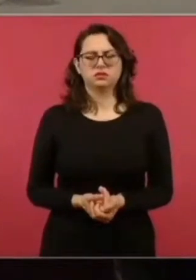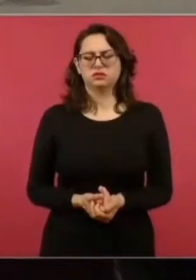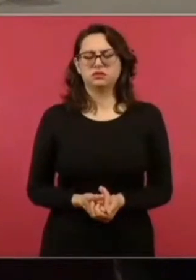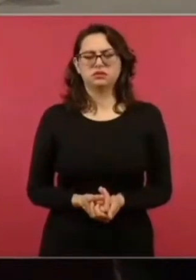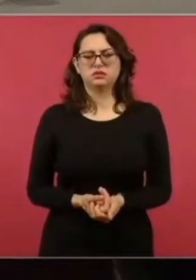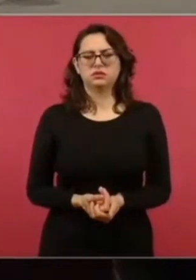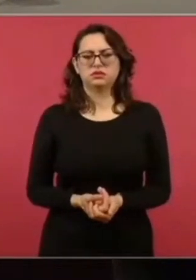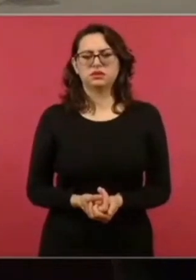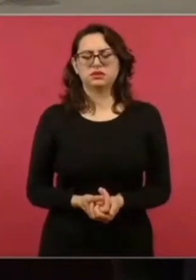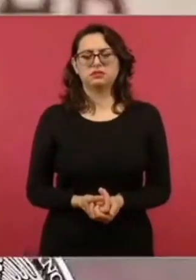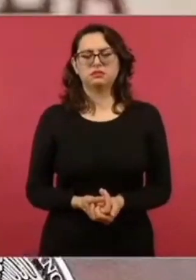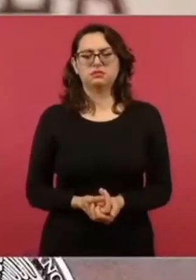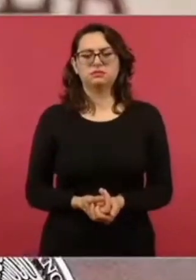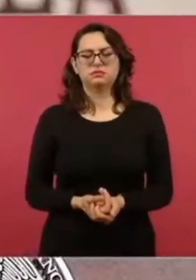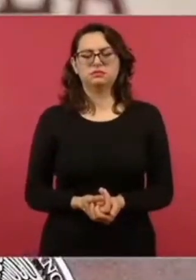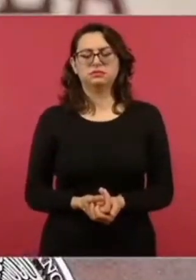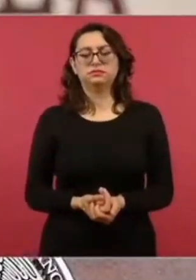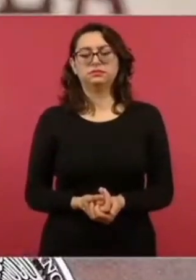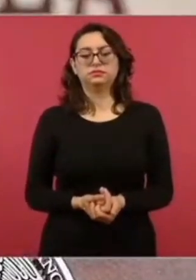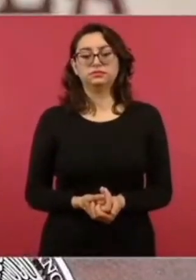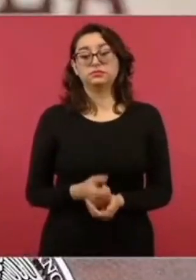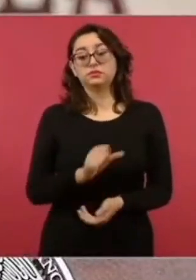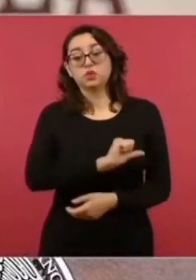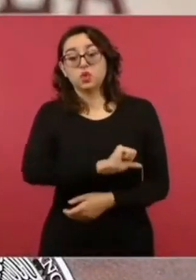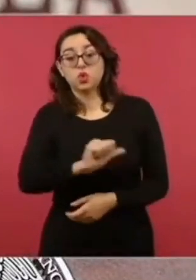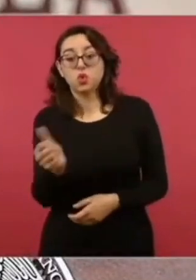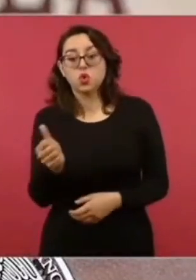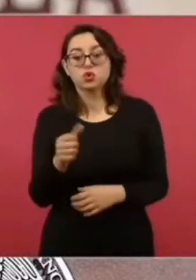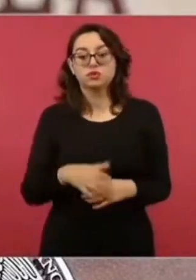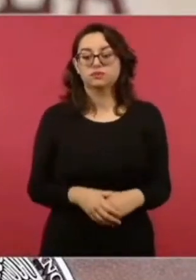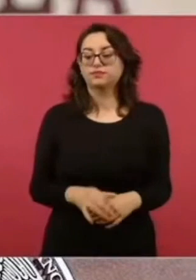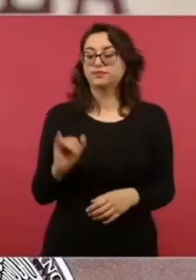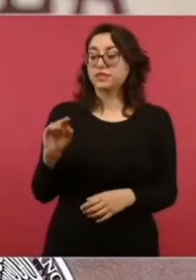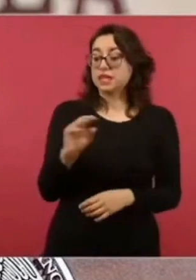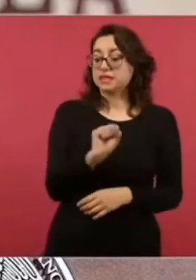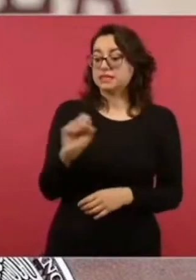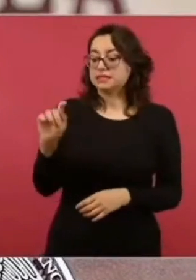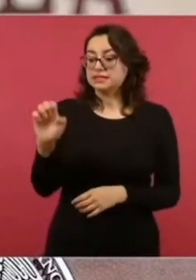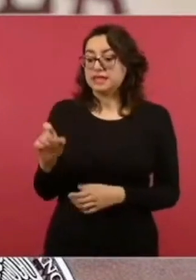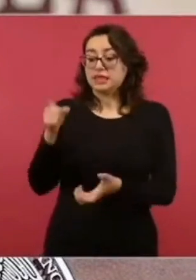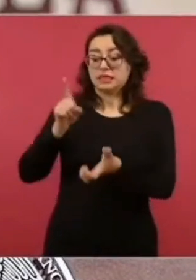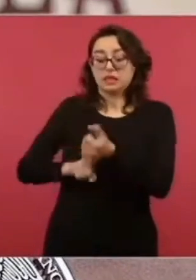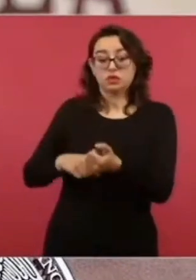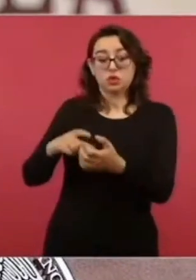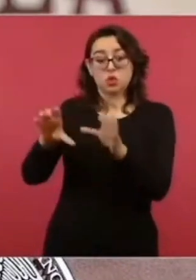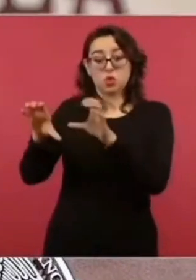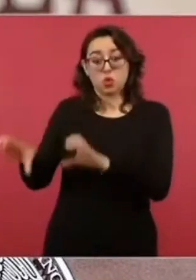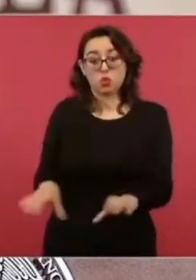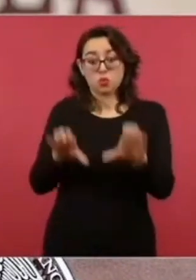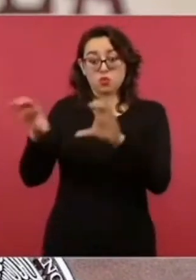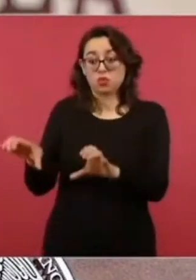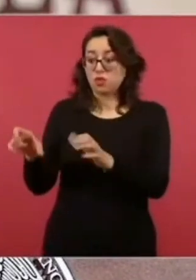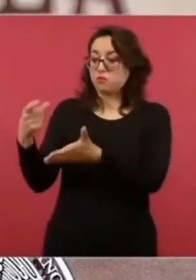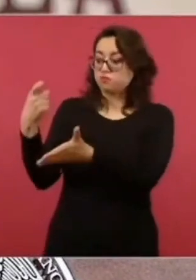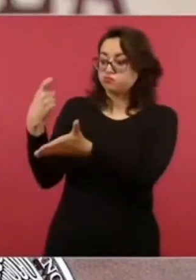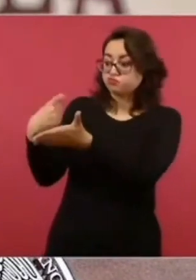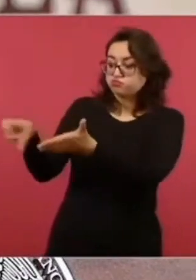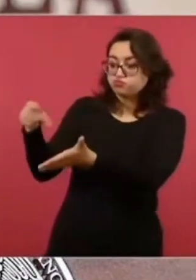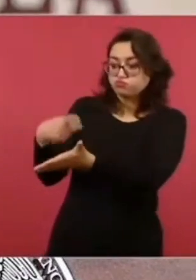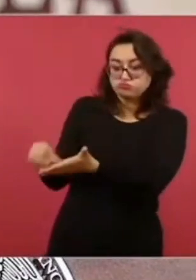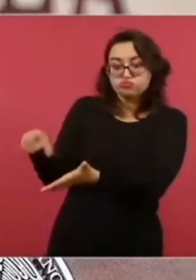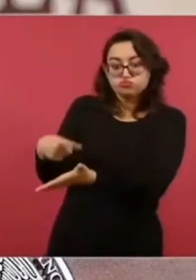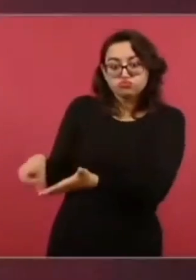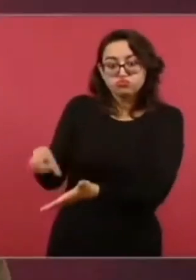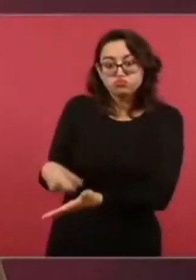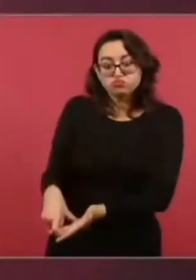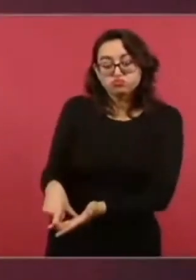Arman escándalo por adquisición de equipos de cómputo en el ISTE. Pero fue, todo este